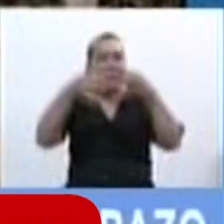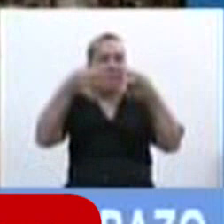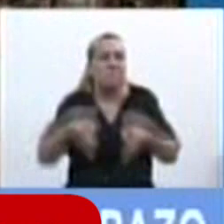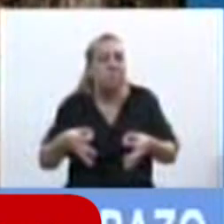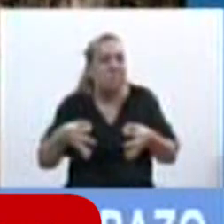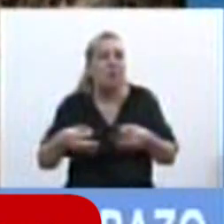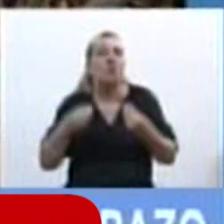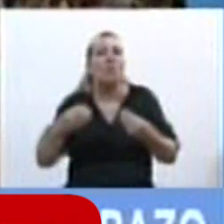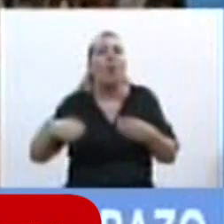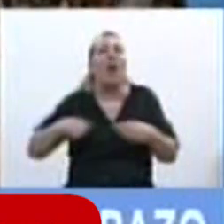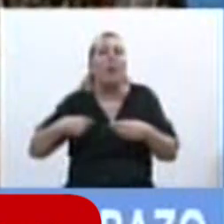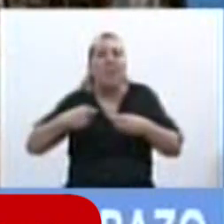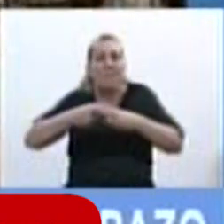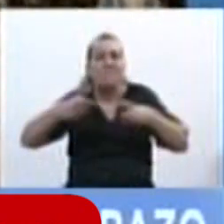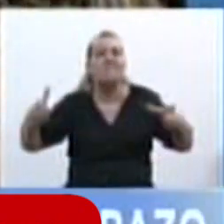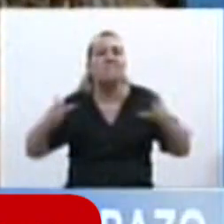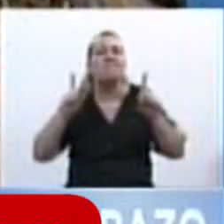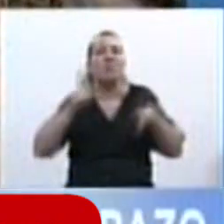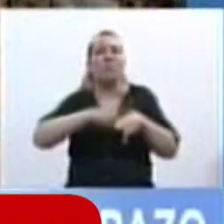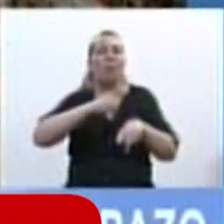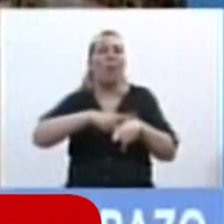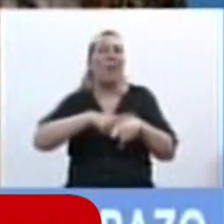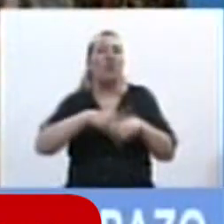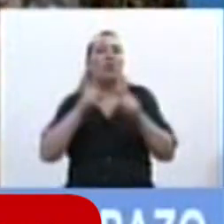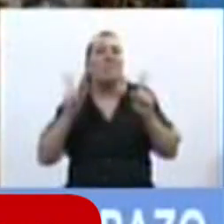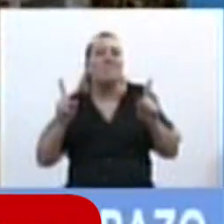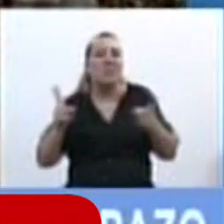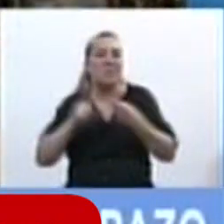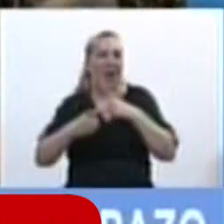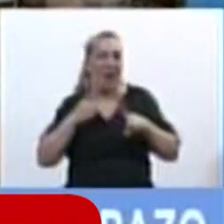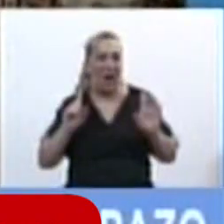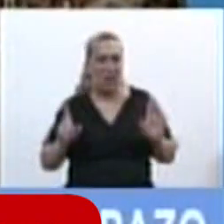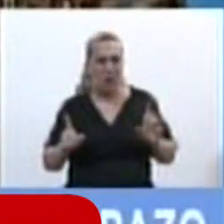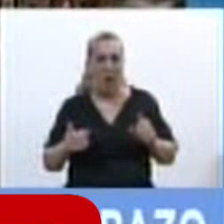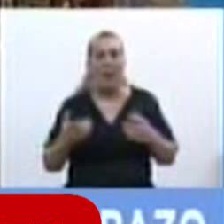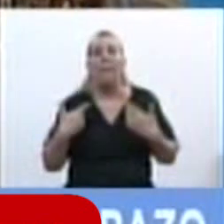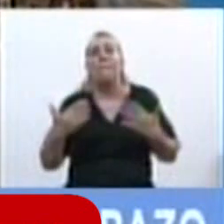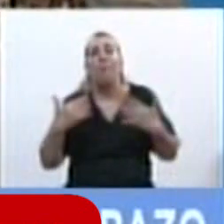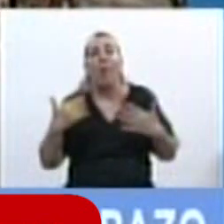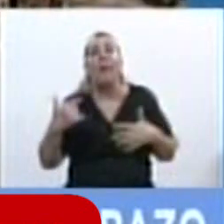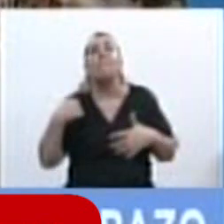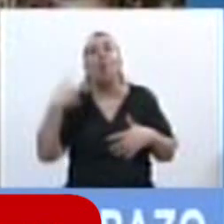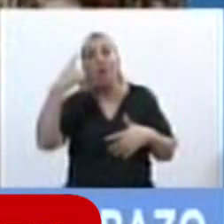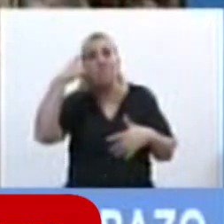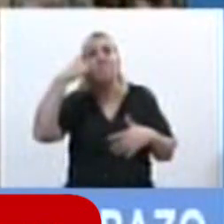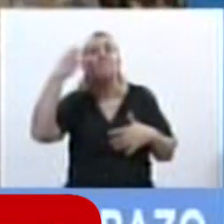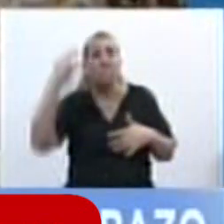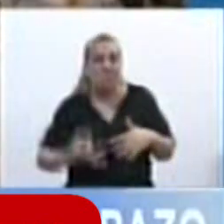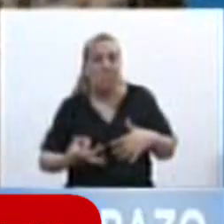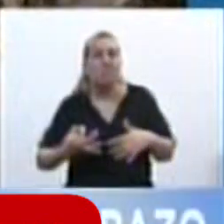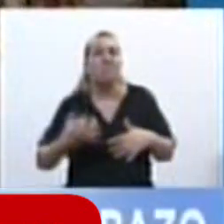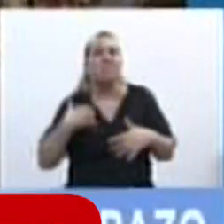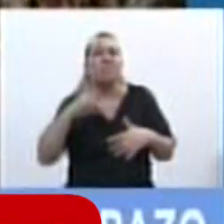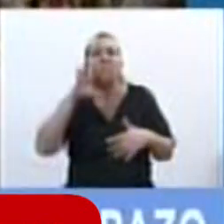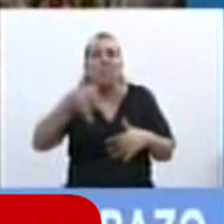extienda al mismo tiempo y en la misma relación. Podemos, pues, estar seguros de encontrar reflejadas en el